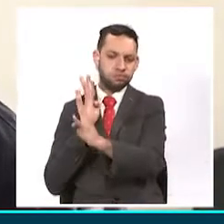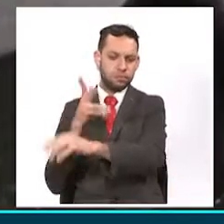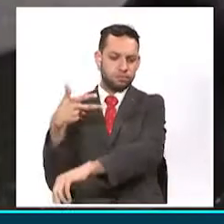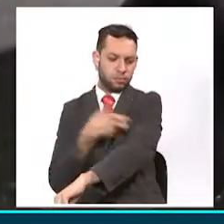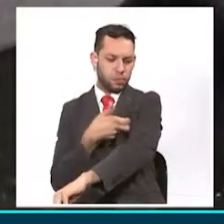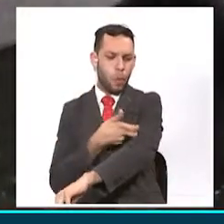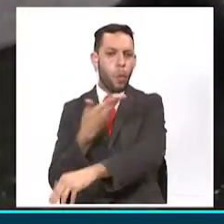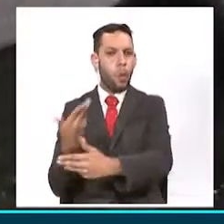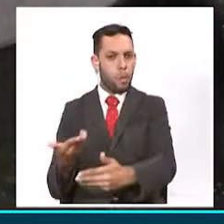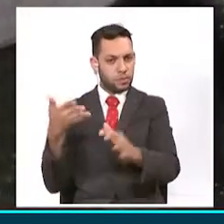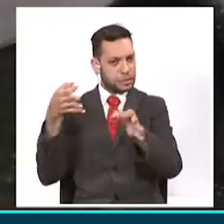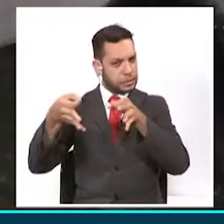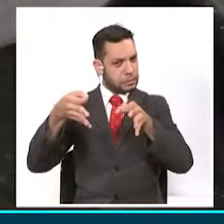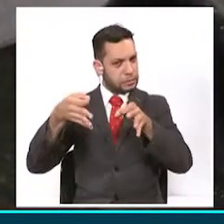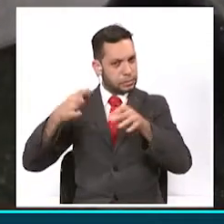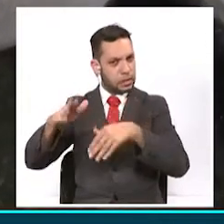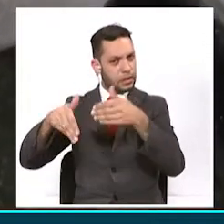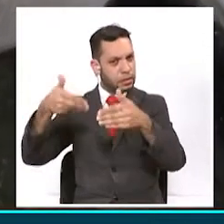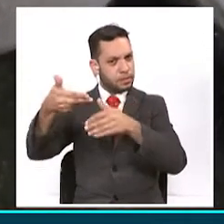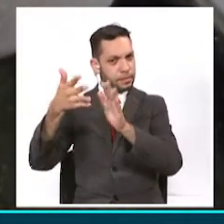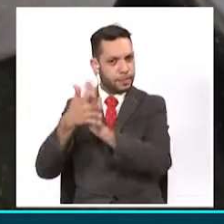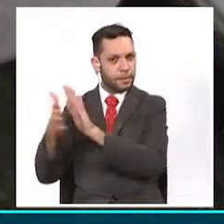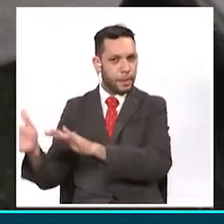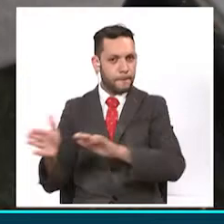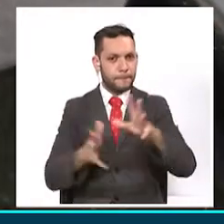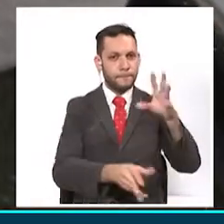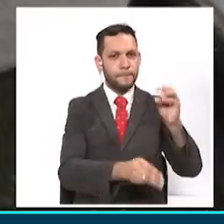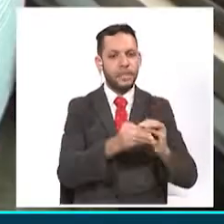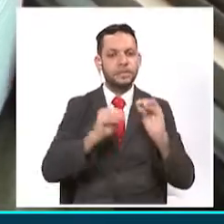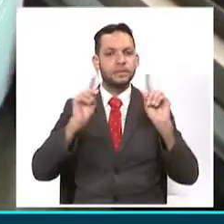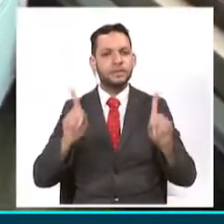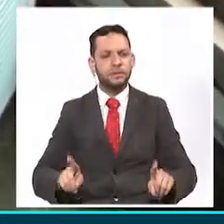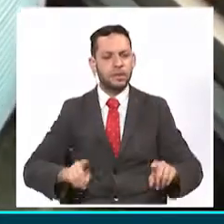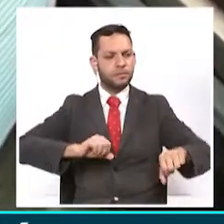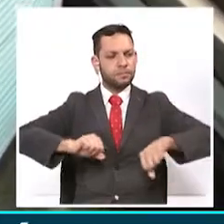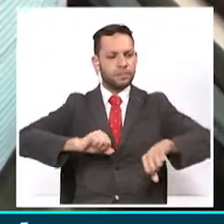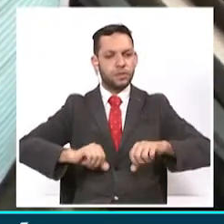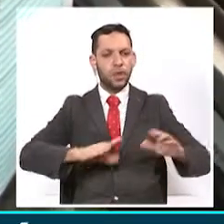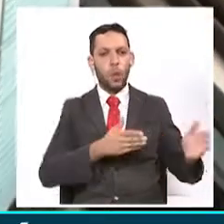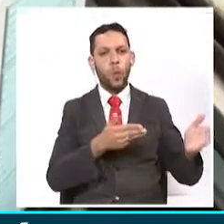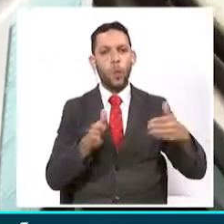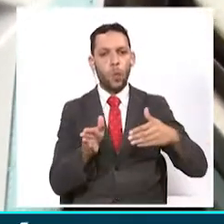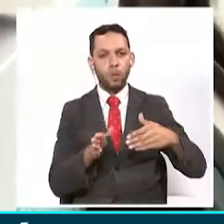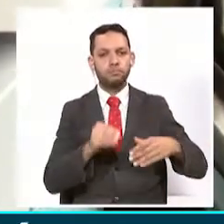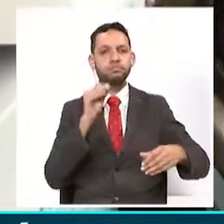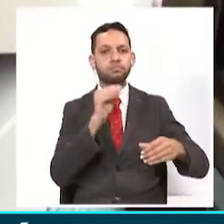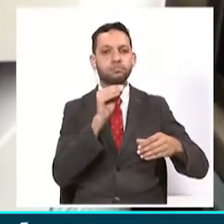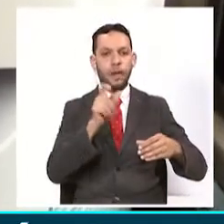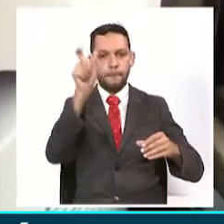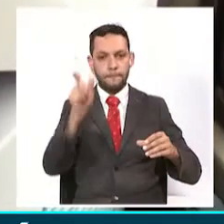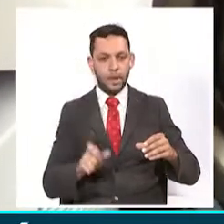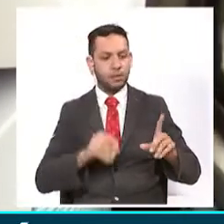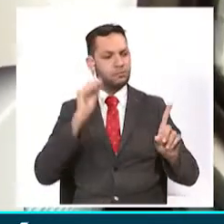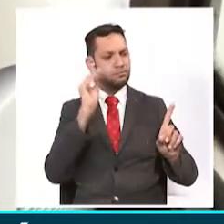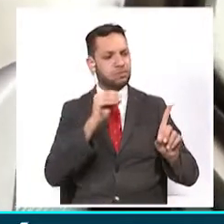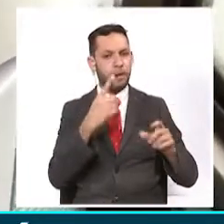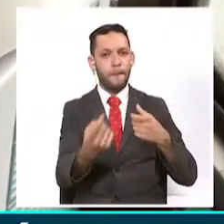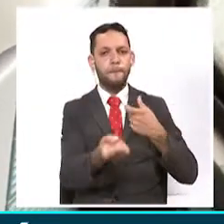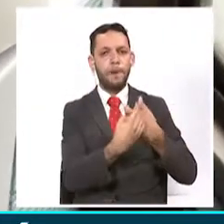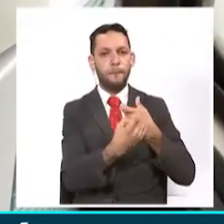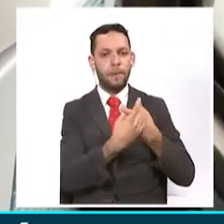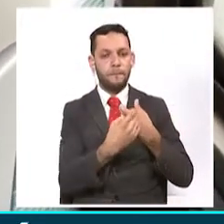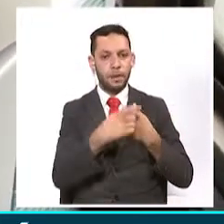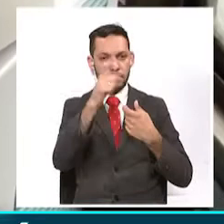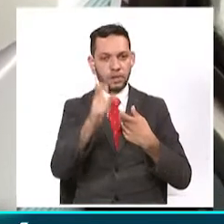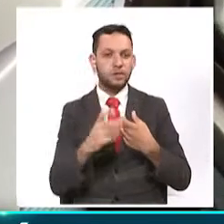departamento. Dentro de esta fase de alistamiento también avanzan con el curso que se dictará a los vacunadores que previamente se han inscrito a través del SENA